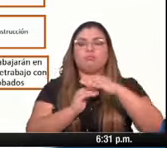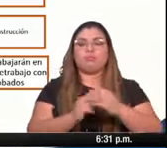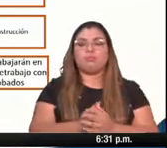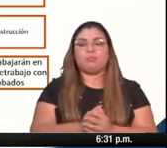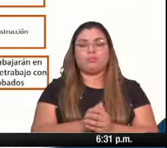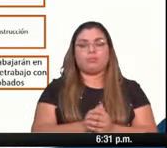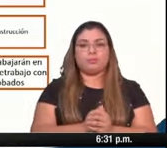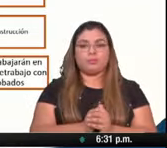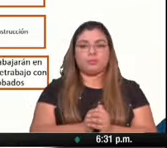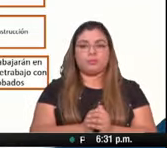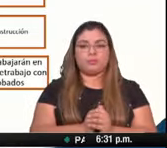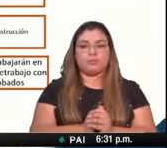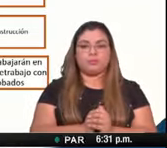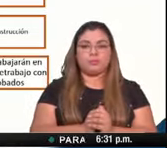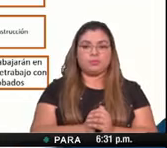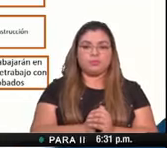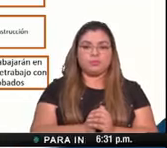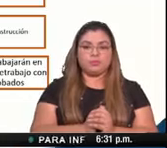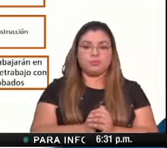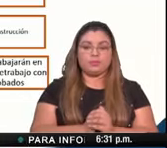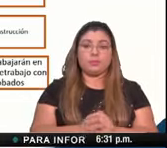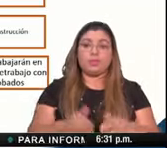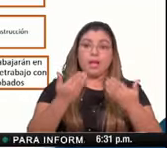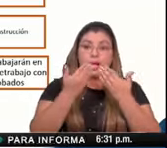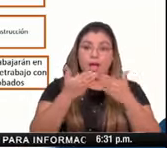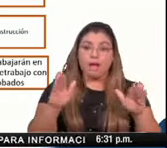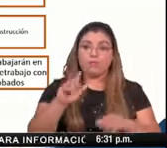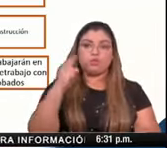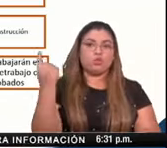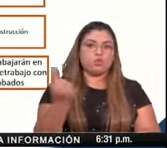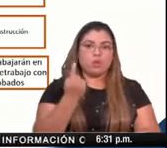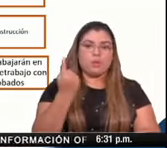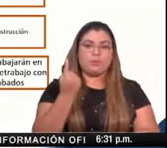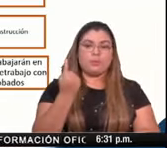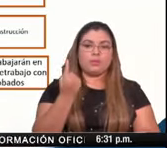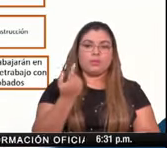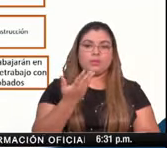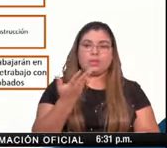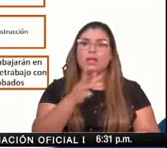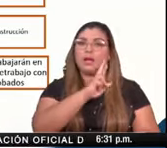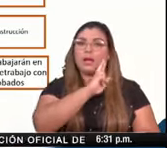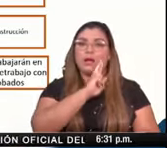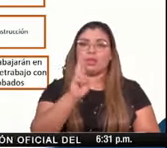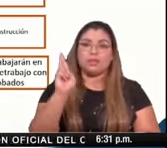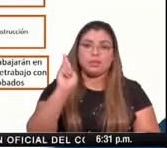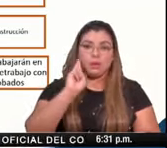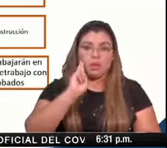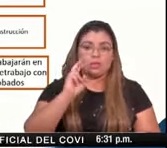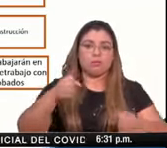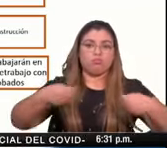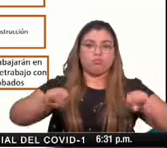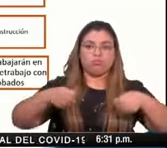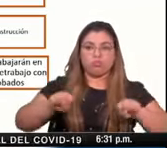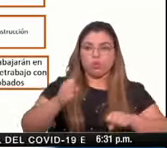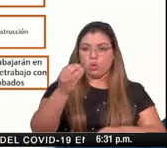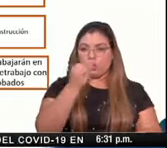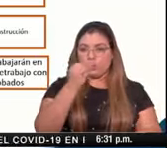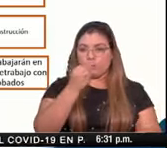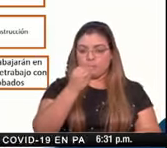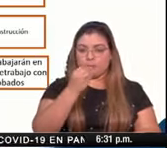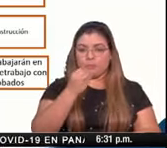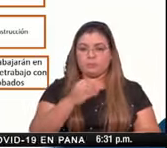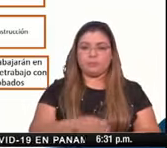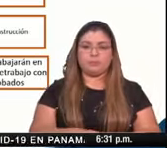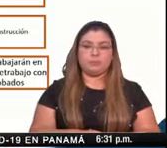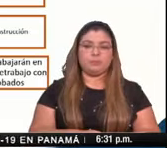y se dará apertura solamente a la a los restaurantes en modalidad de